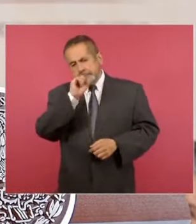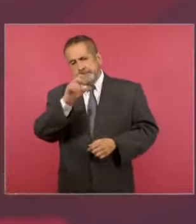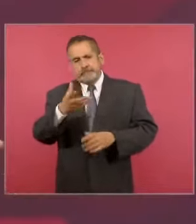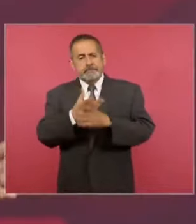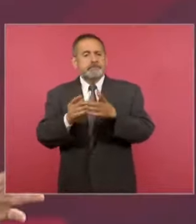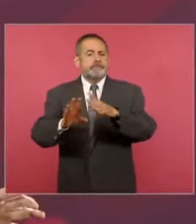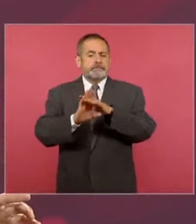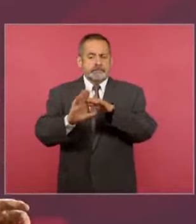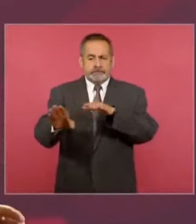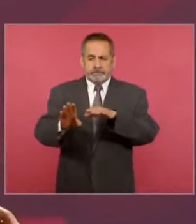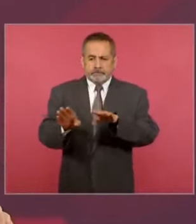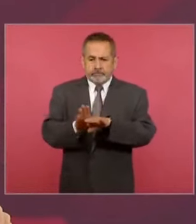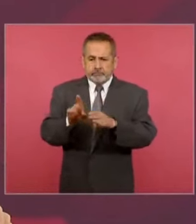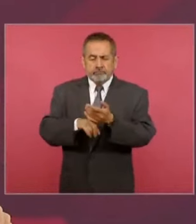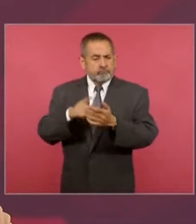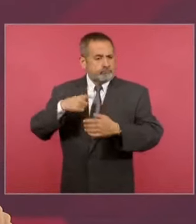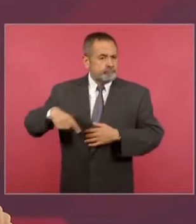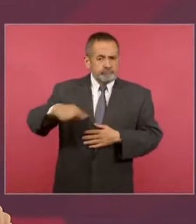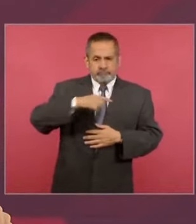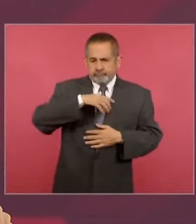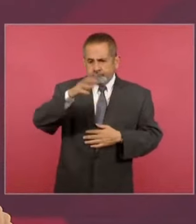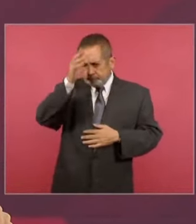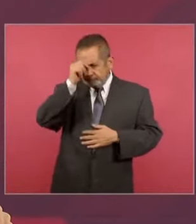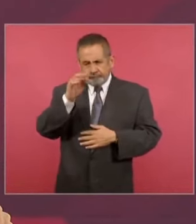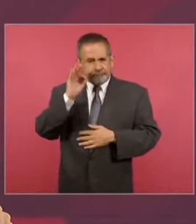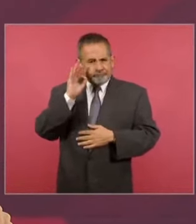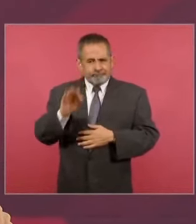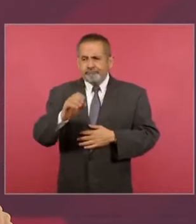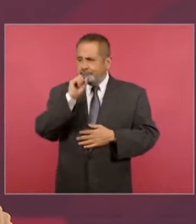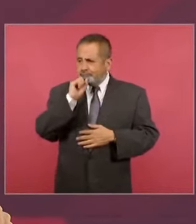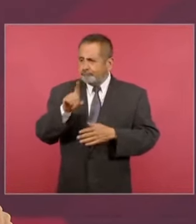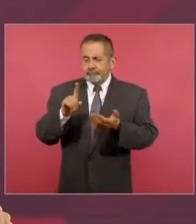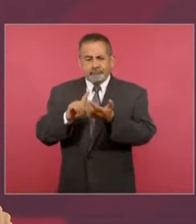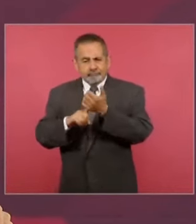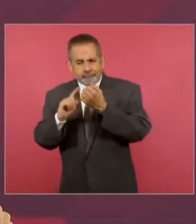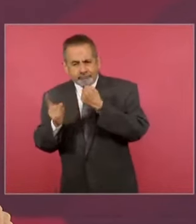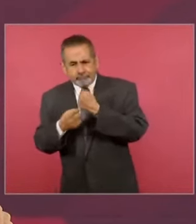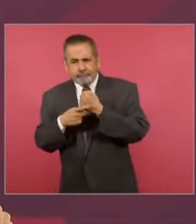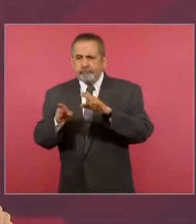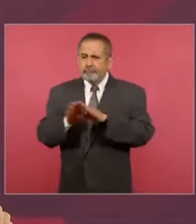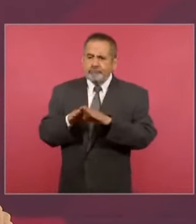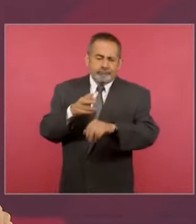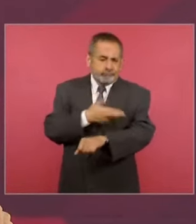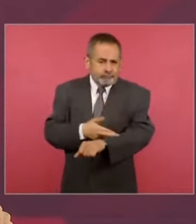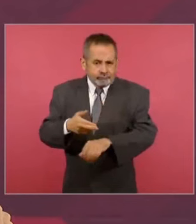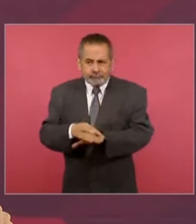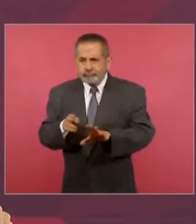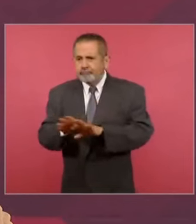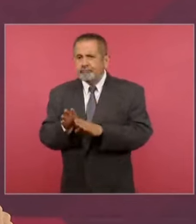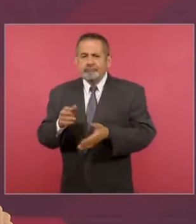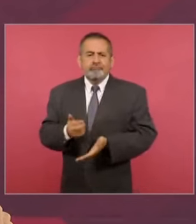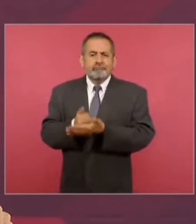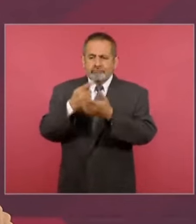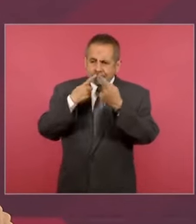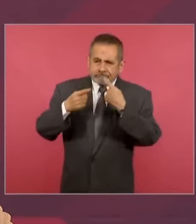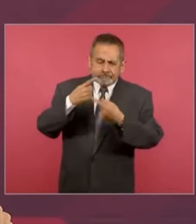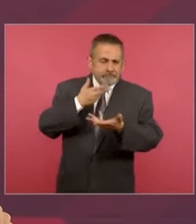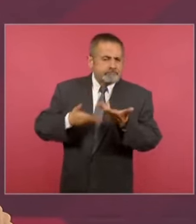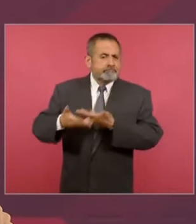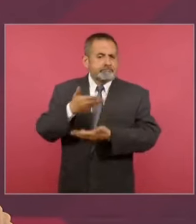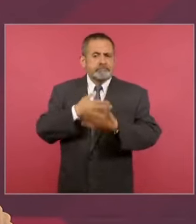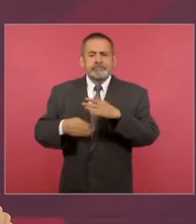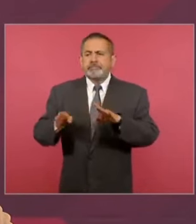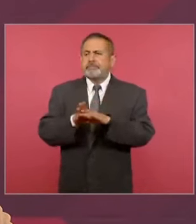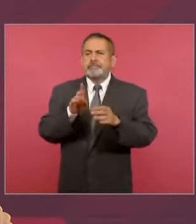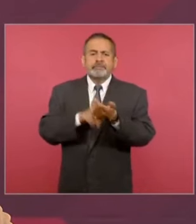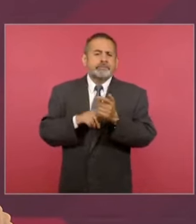de poder atender de manera integral las causas estructurales que han venido generando el